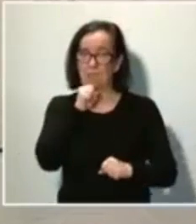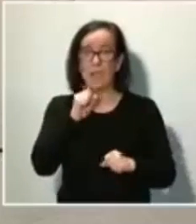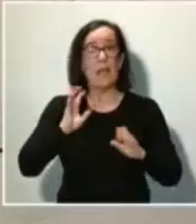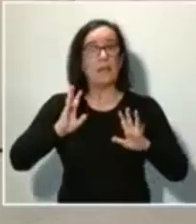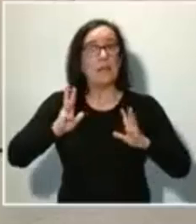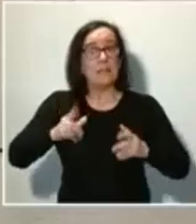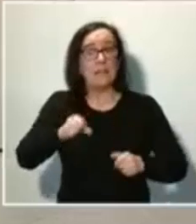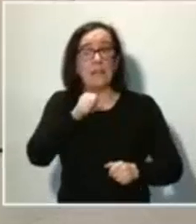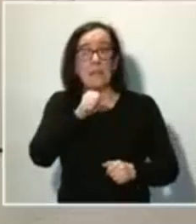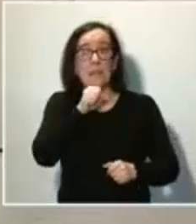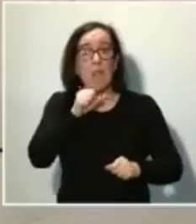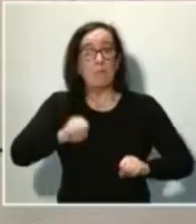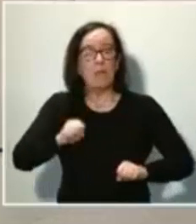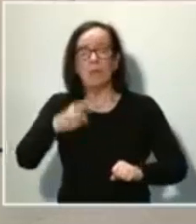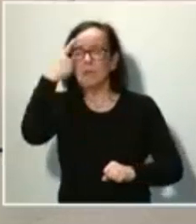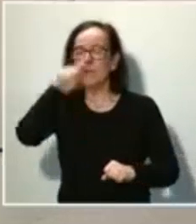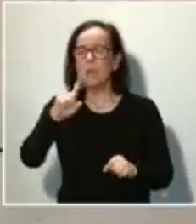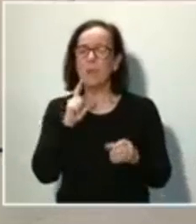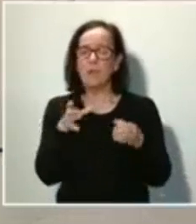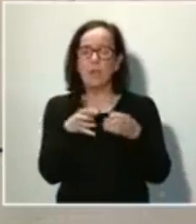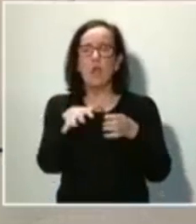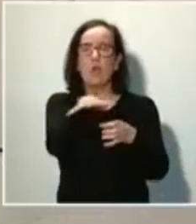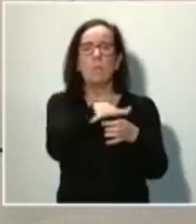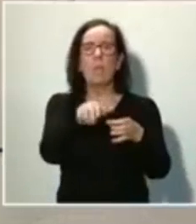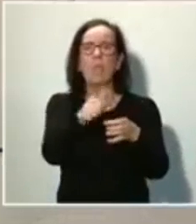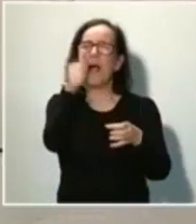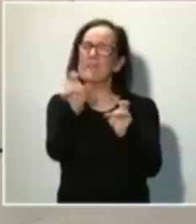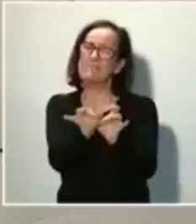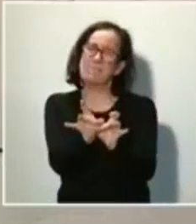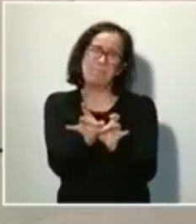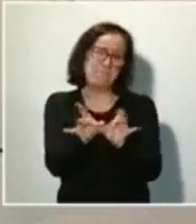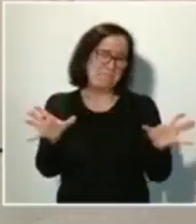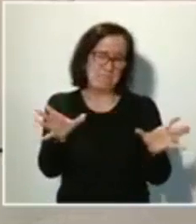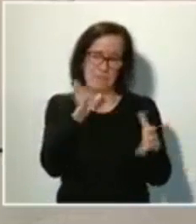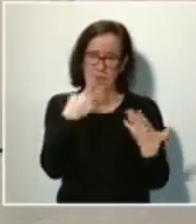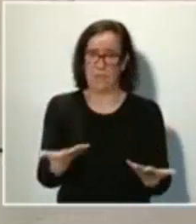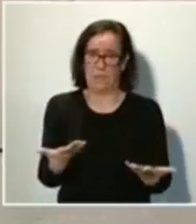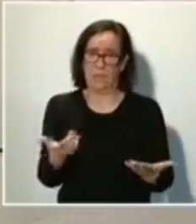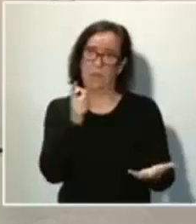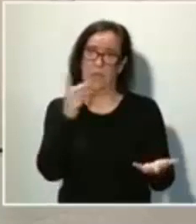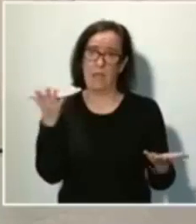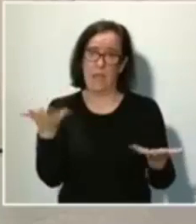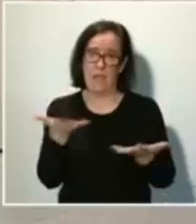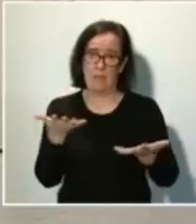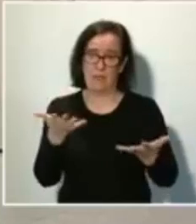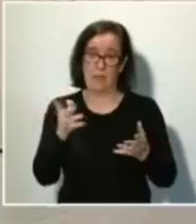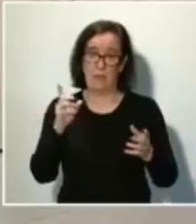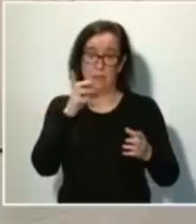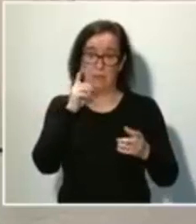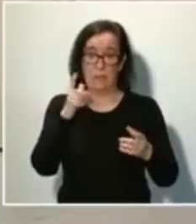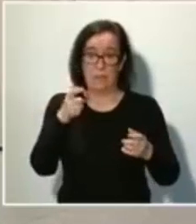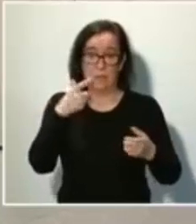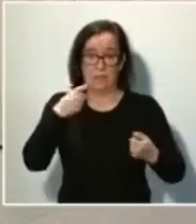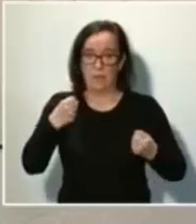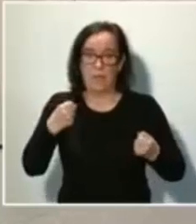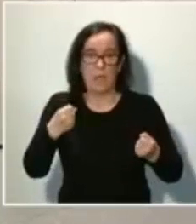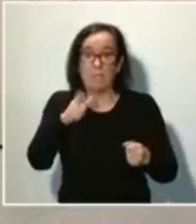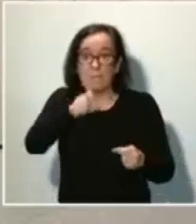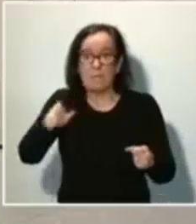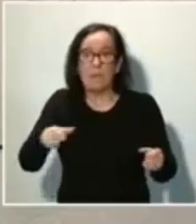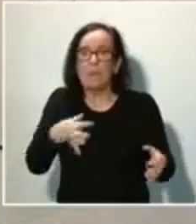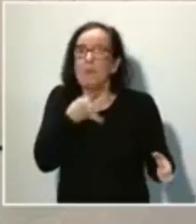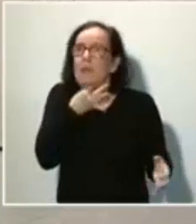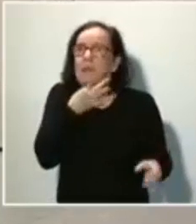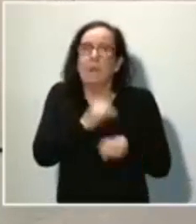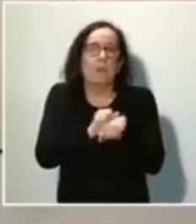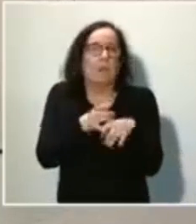como saben ustedes, son uno de los lugares más vulnerables en esta emergencia sanitaria. Sus plantillas están desbordadas. En muchos casos